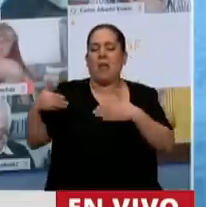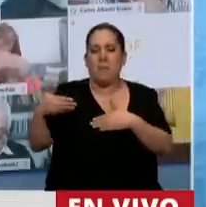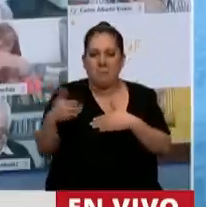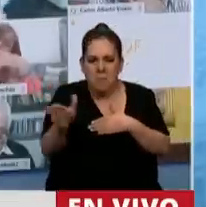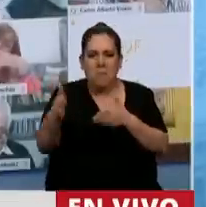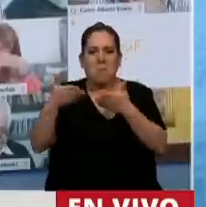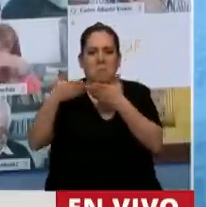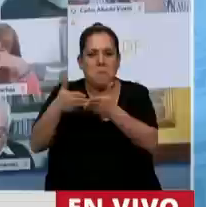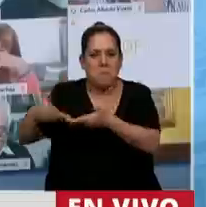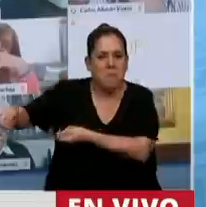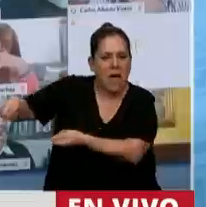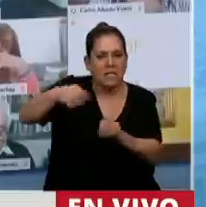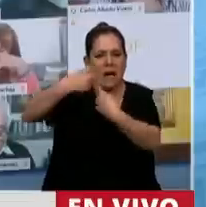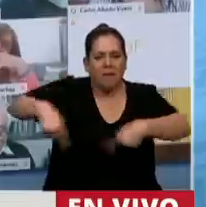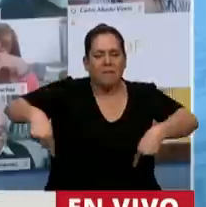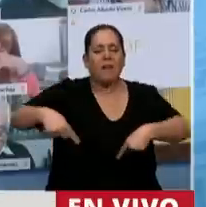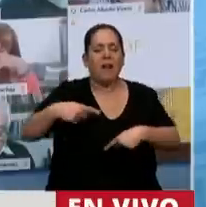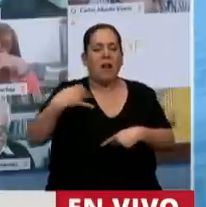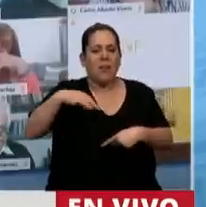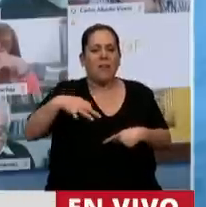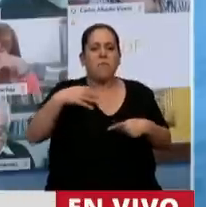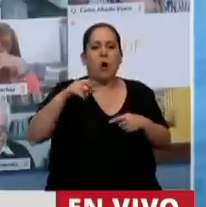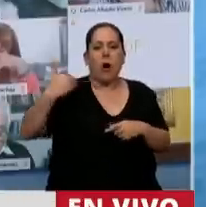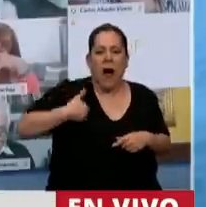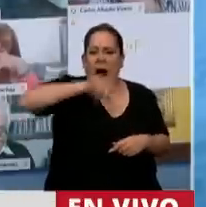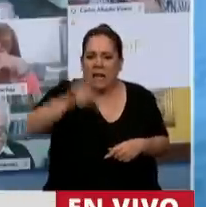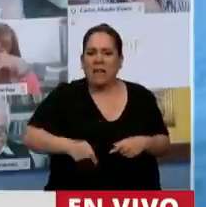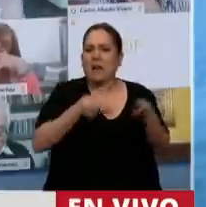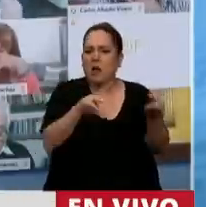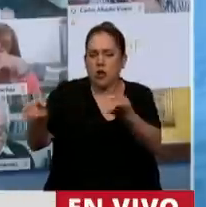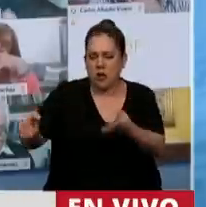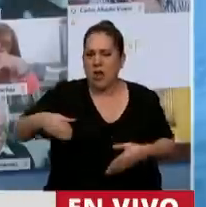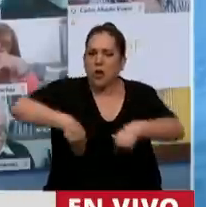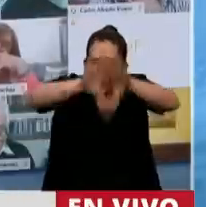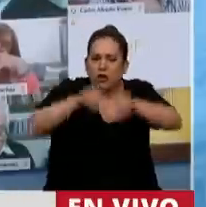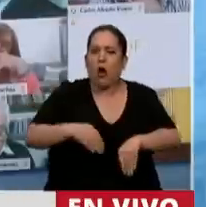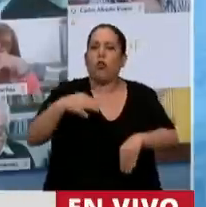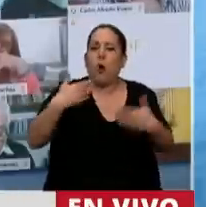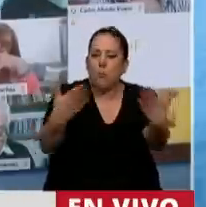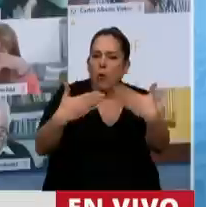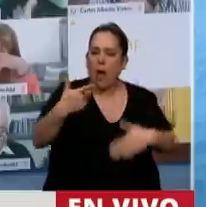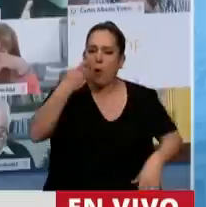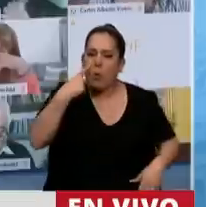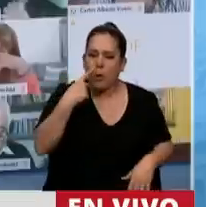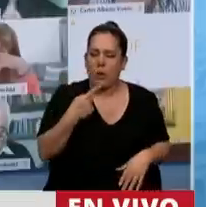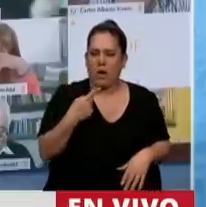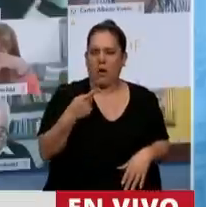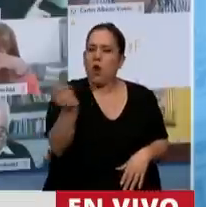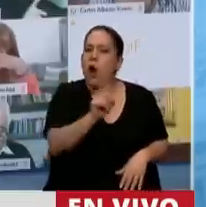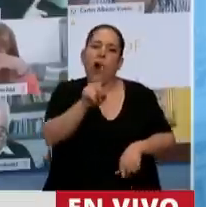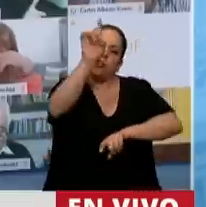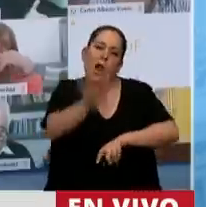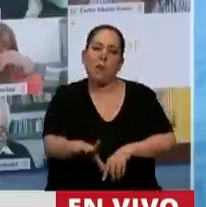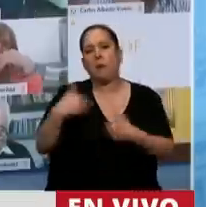solidario queremos un país en el que puedan vivir todos no solamente esos opulentos